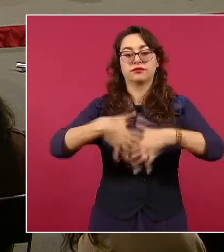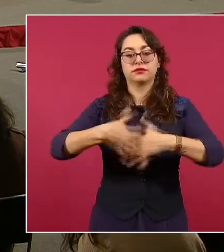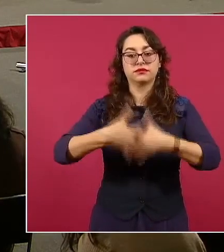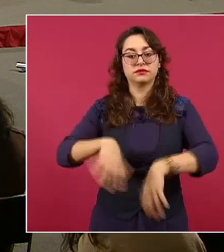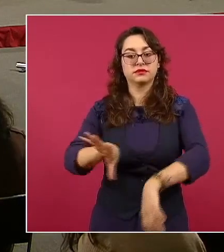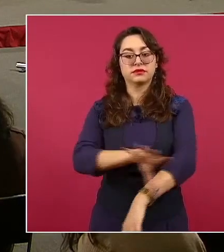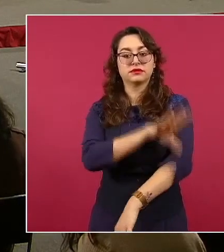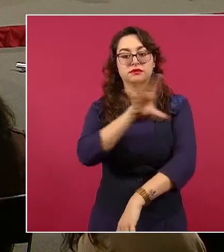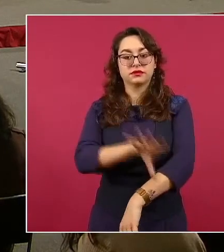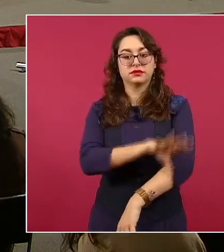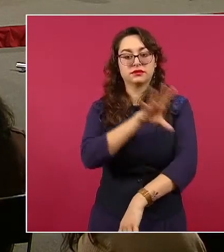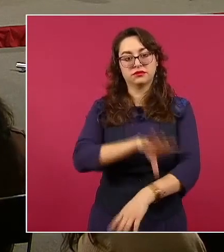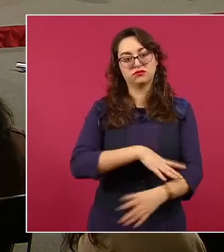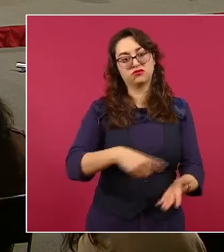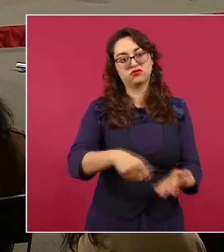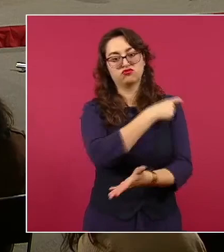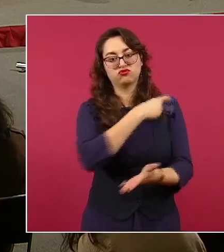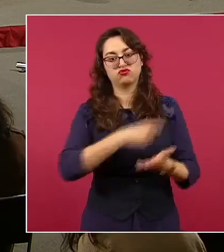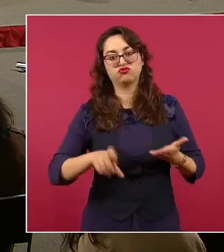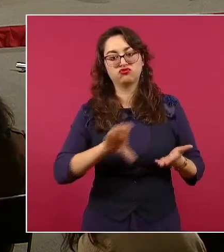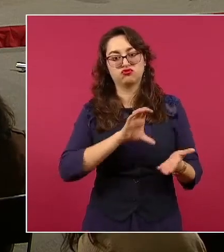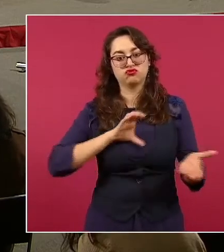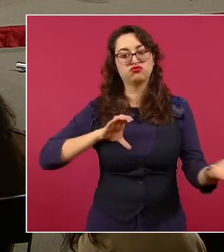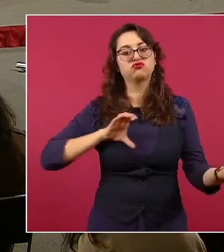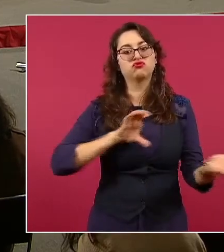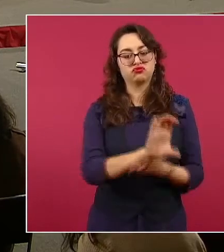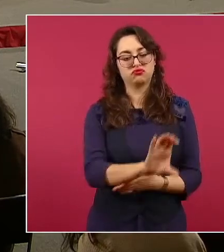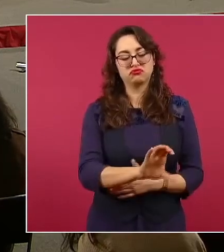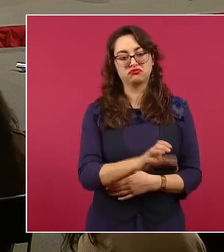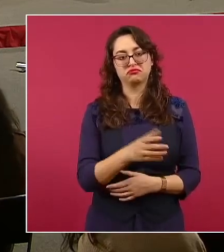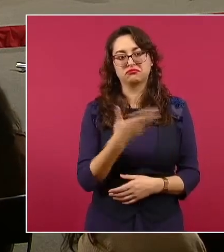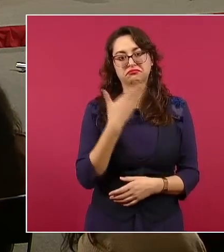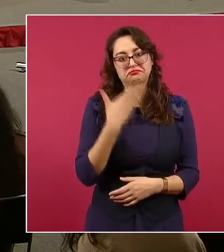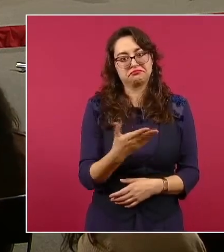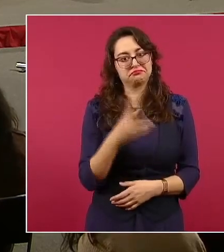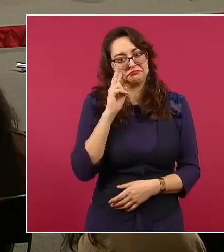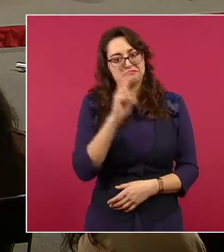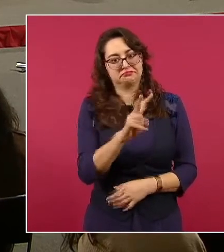española Iberdrola. Está imperdible. Vamos con el video.